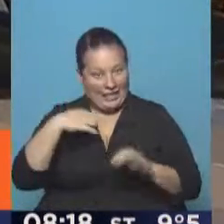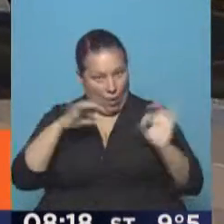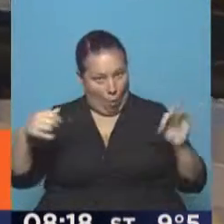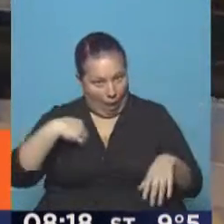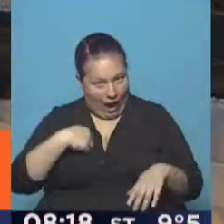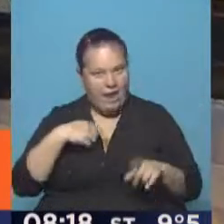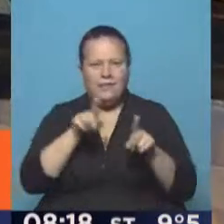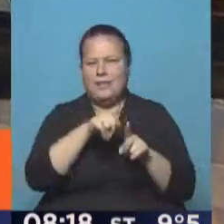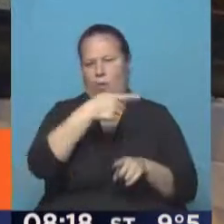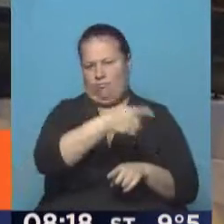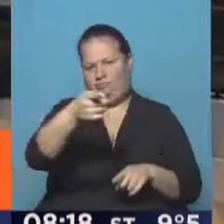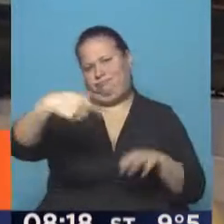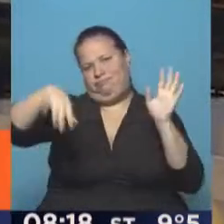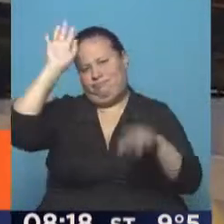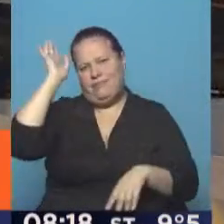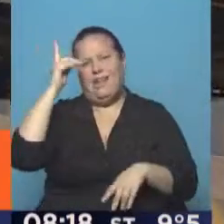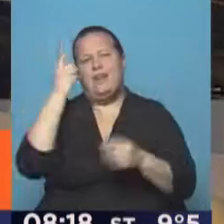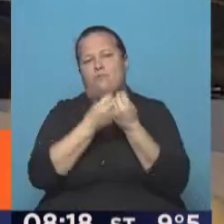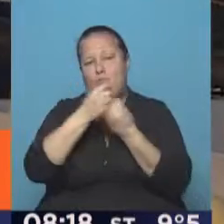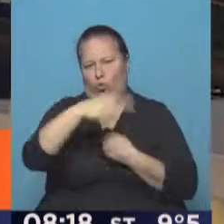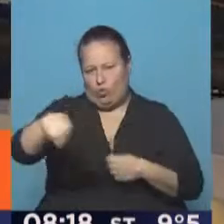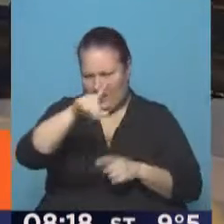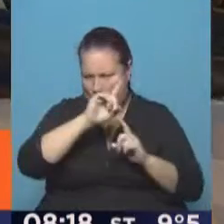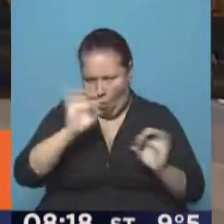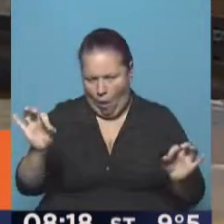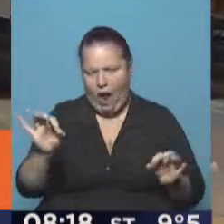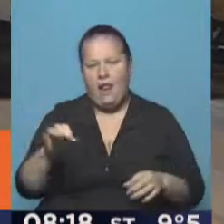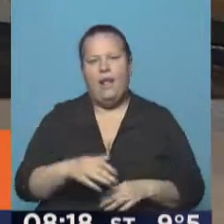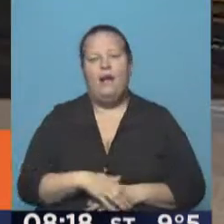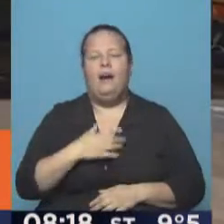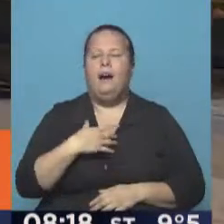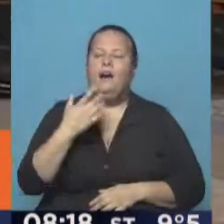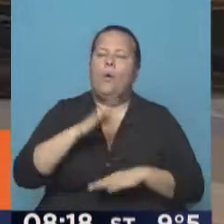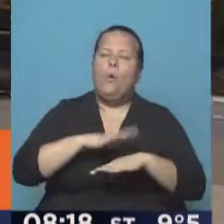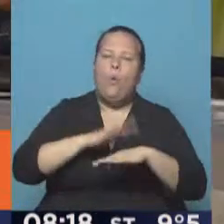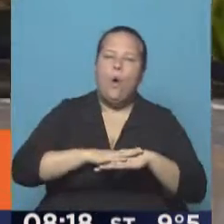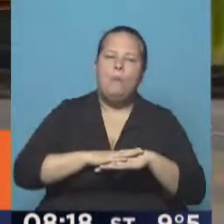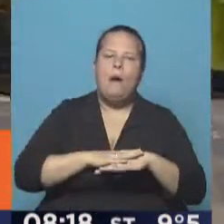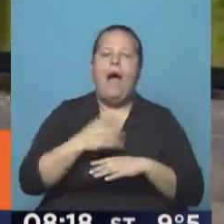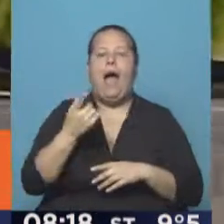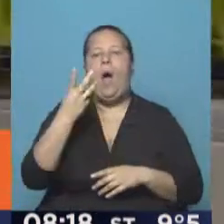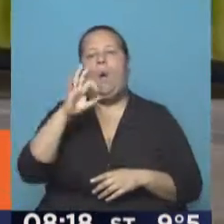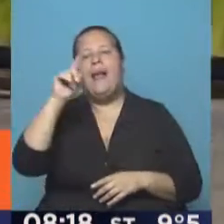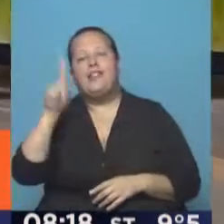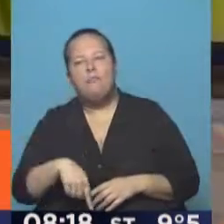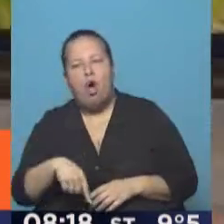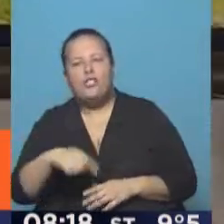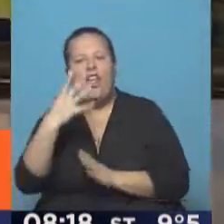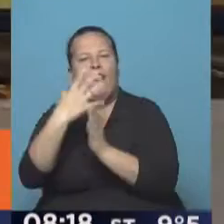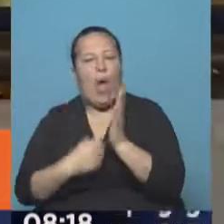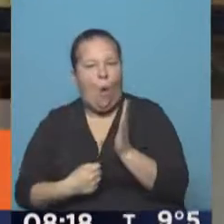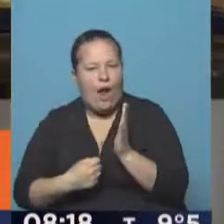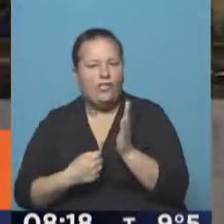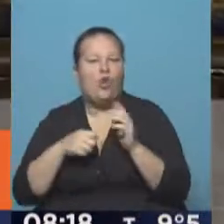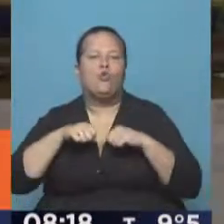a mí, le habrá pasado a más de uno de ustedes, nos dejábamos llevar por aquello del 40% de descuento